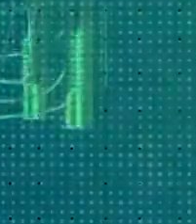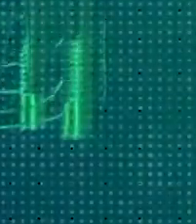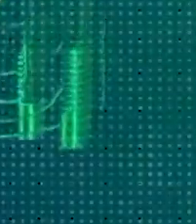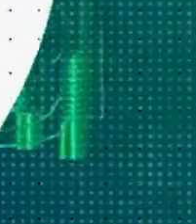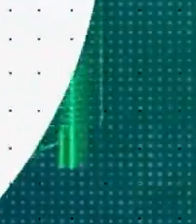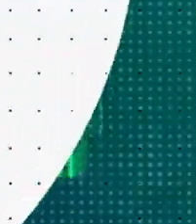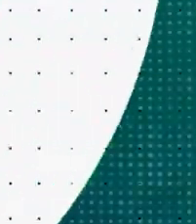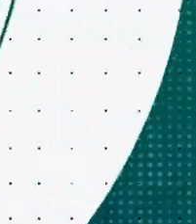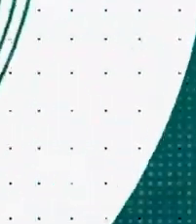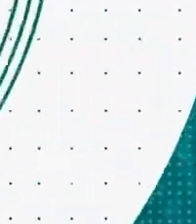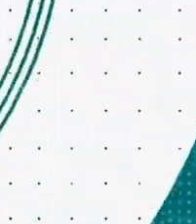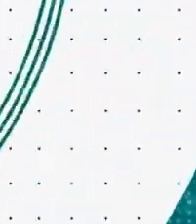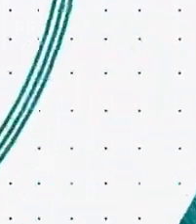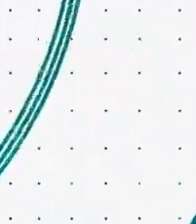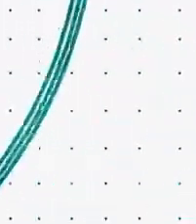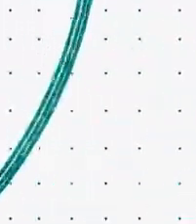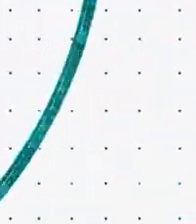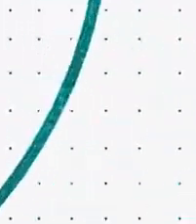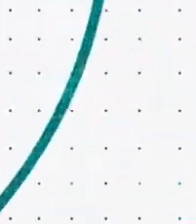Transcription by